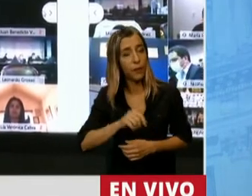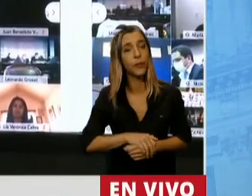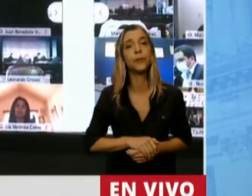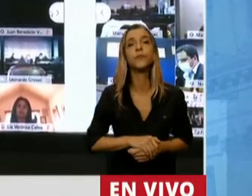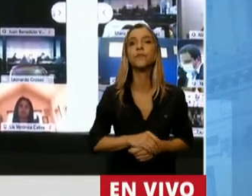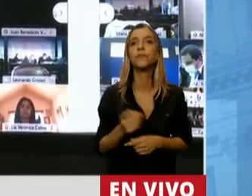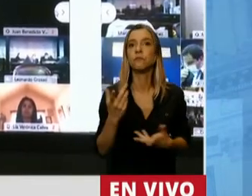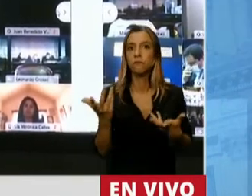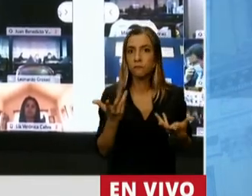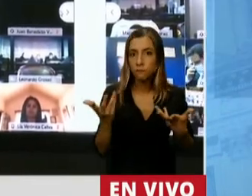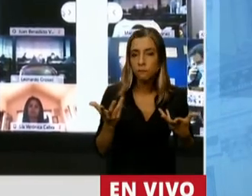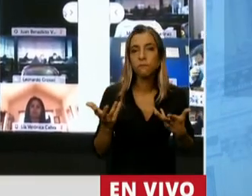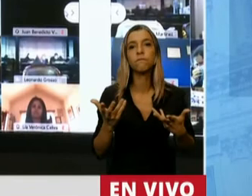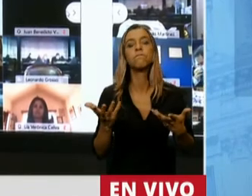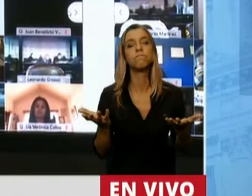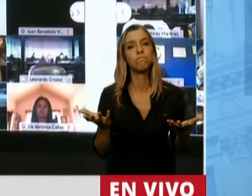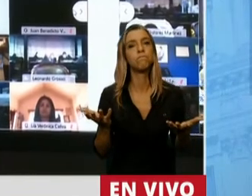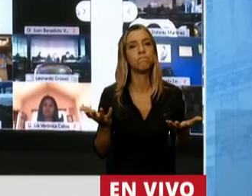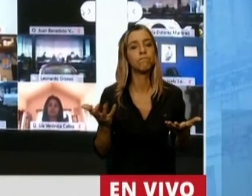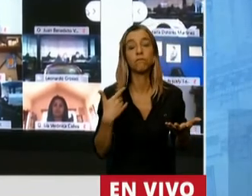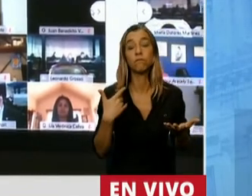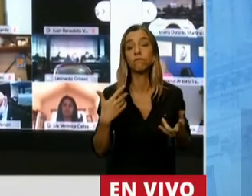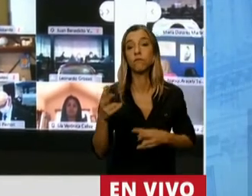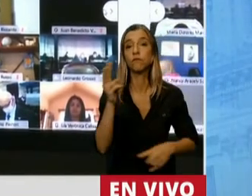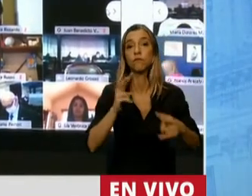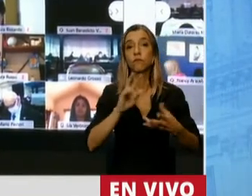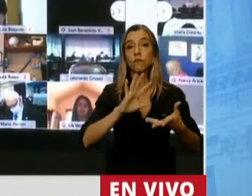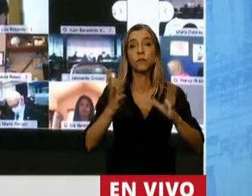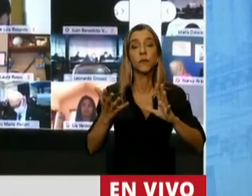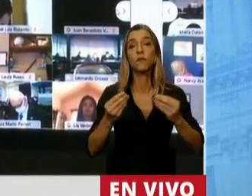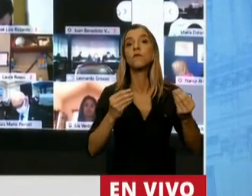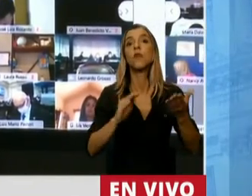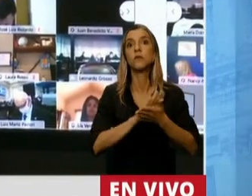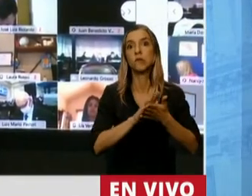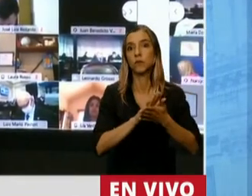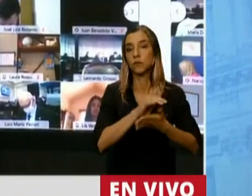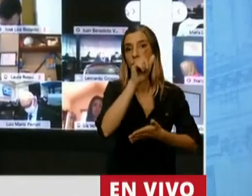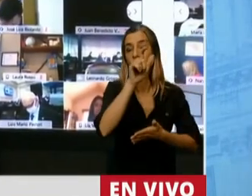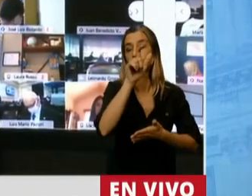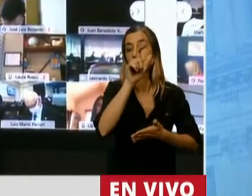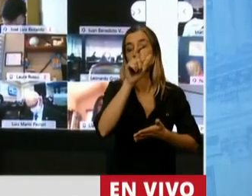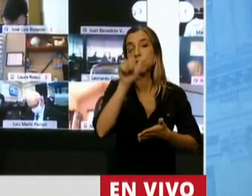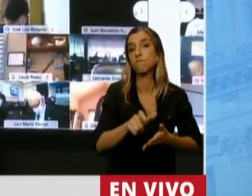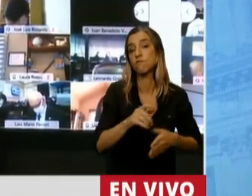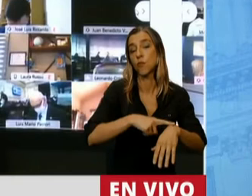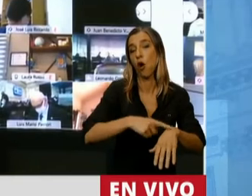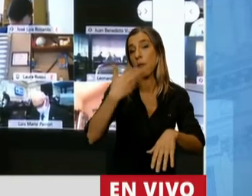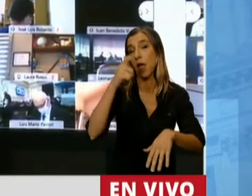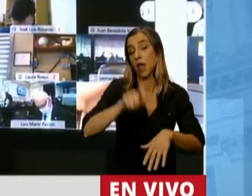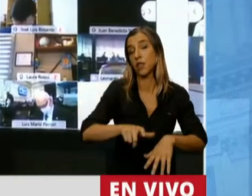tienen que llamar, tienen que recurrir al general Perón, al entonces coronel Perón,